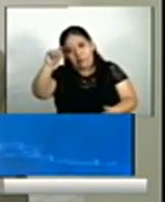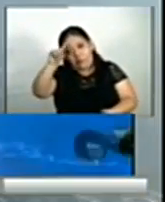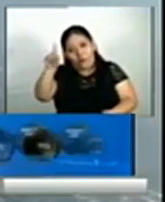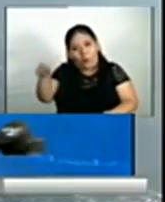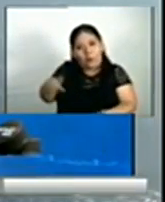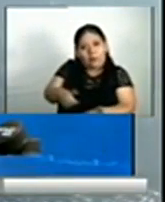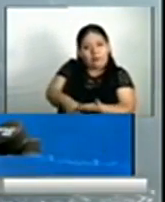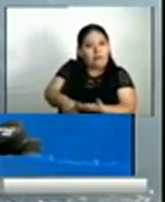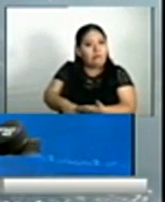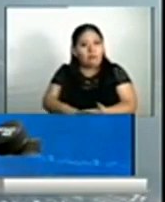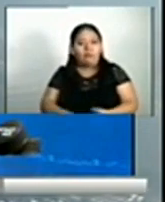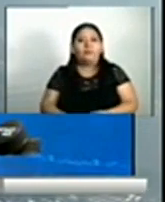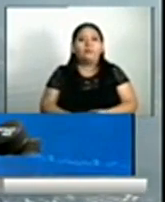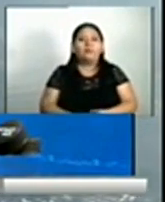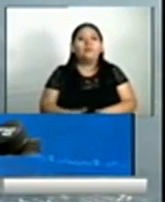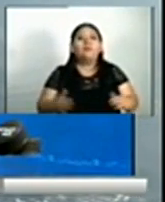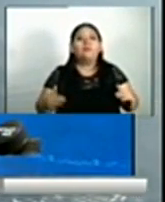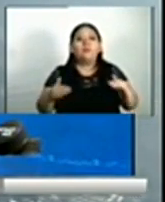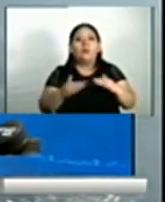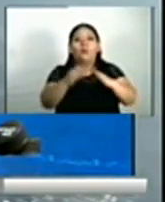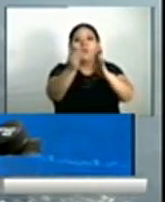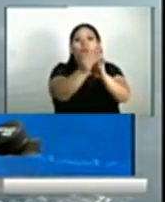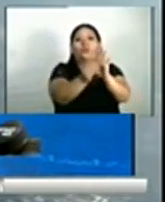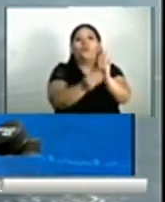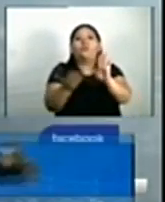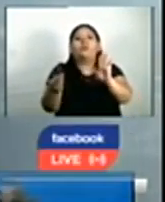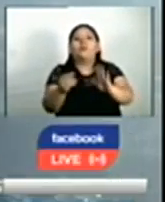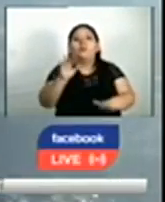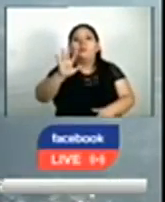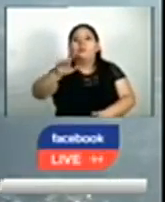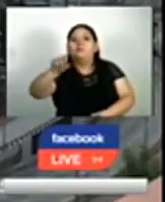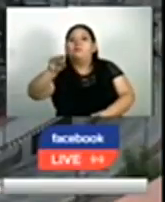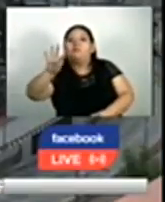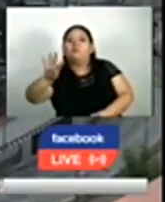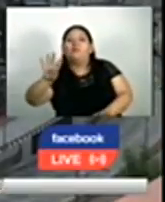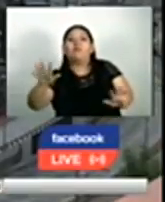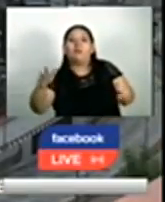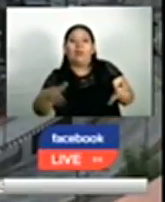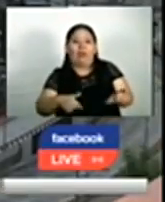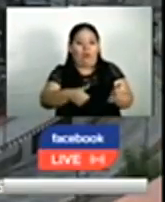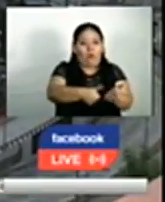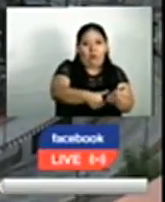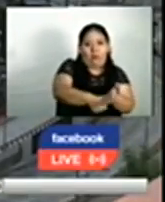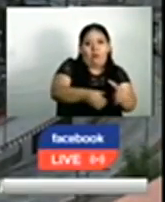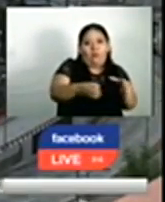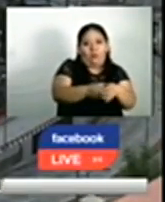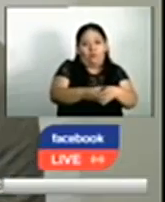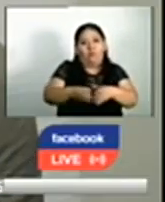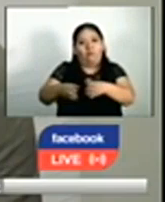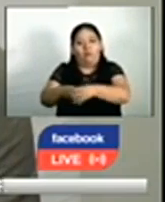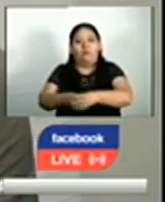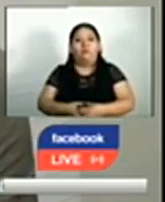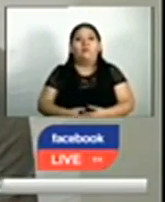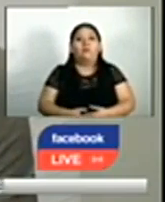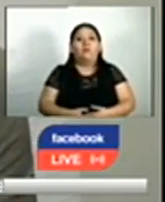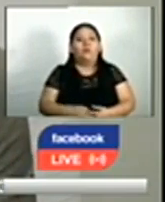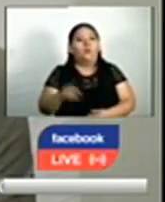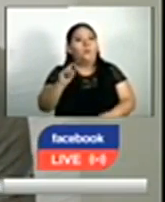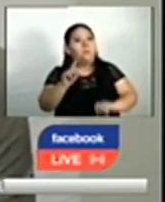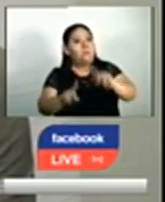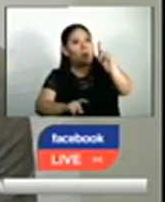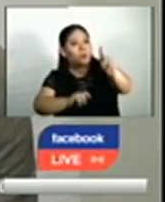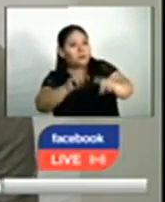recibiendo. Además otorgaron una nota promedio de 5.4 a los consejos municipales. Cuando desagregamos la